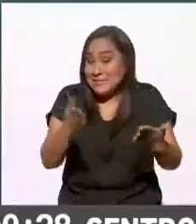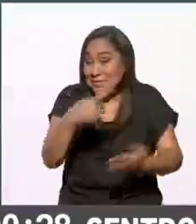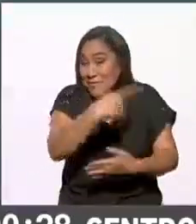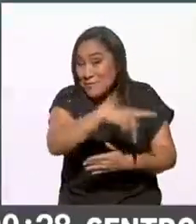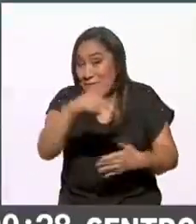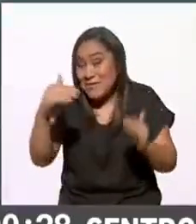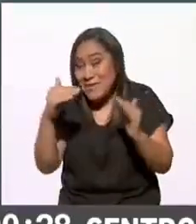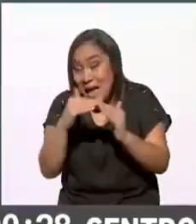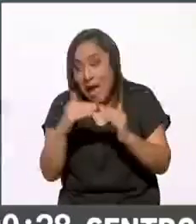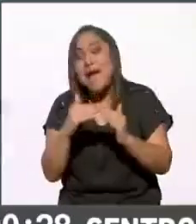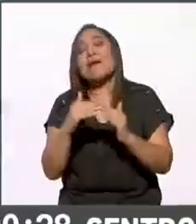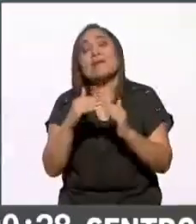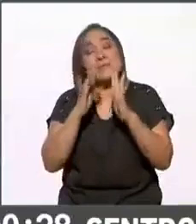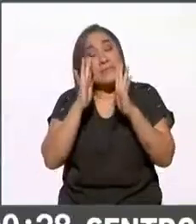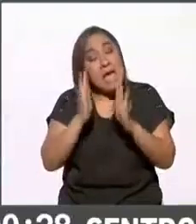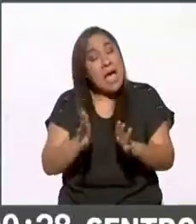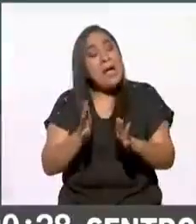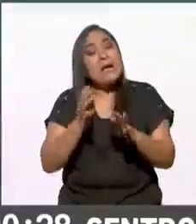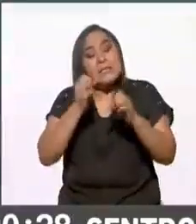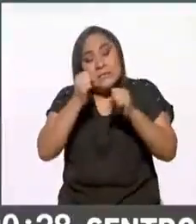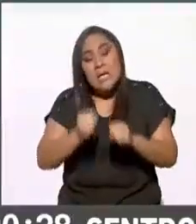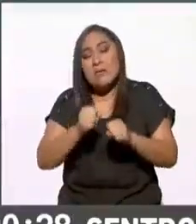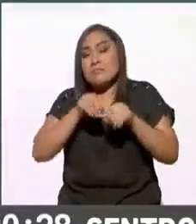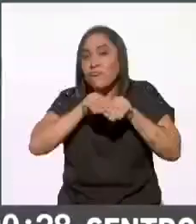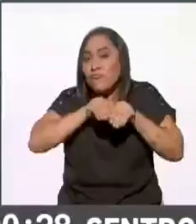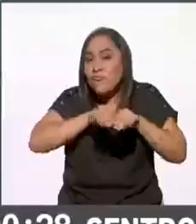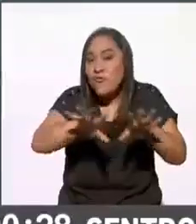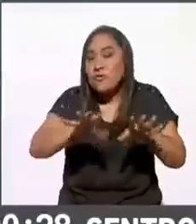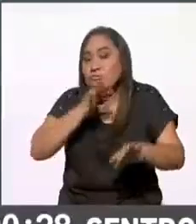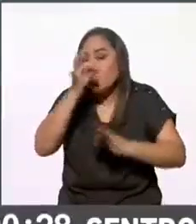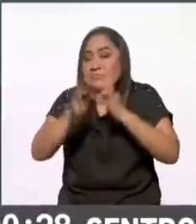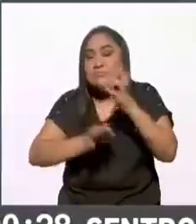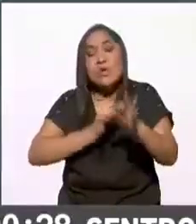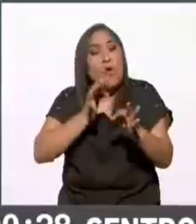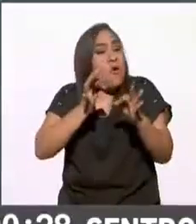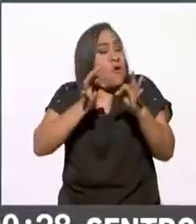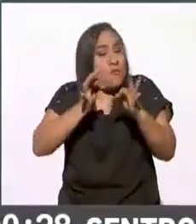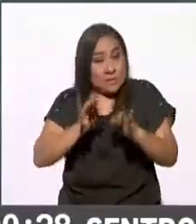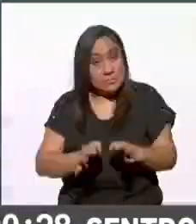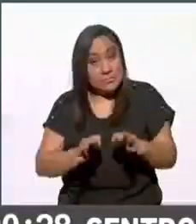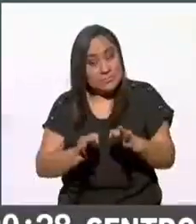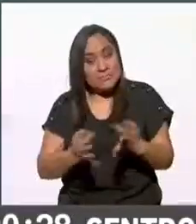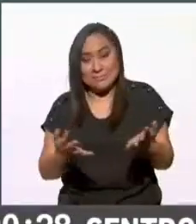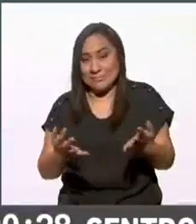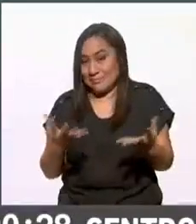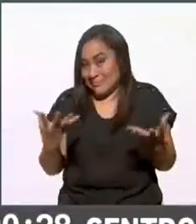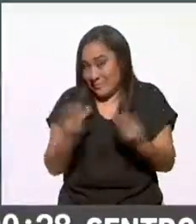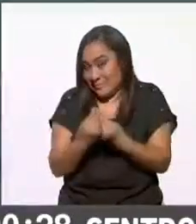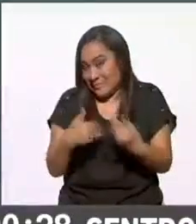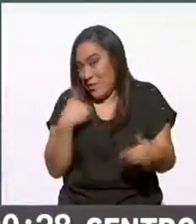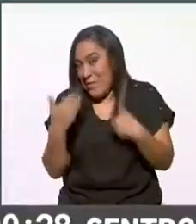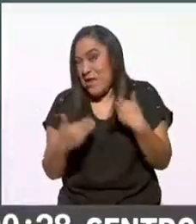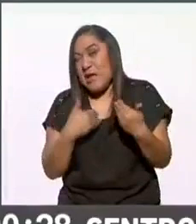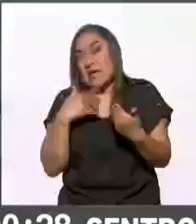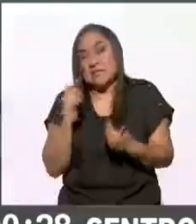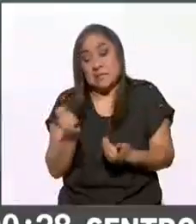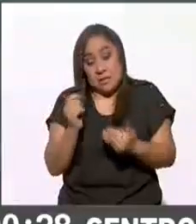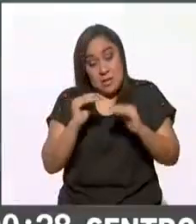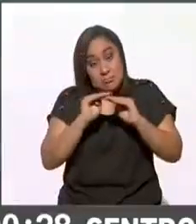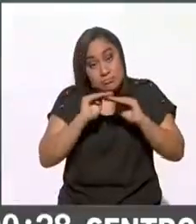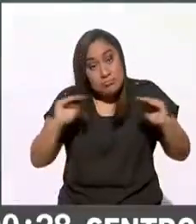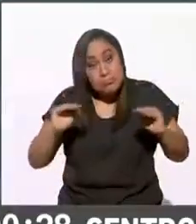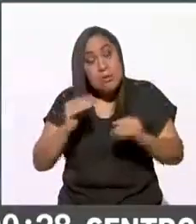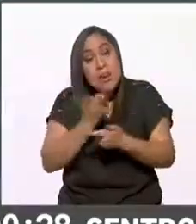hayan tenido de primera mano la información de manera oficial que celebremos todos que la democracia se